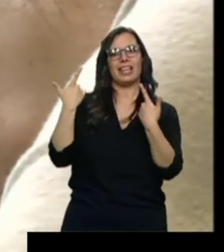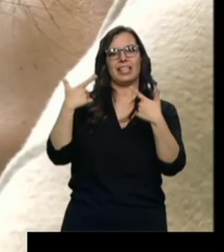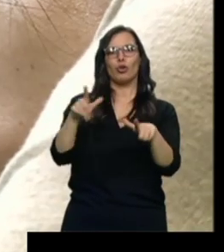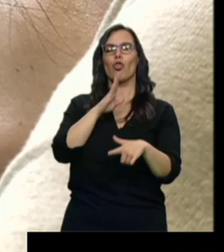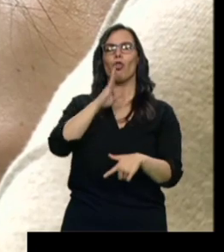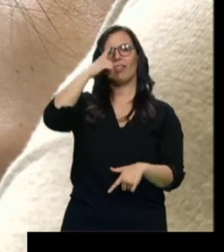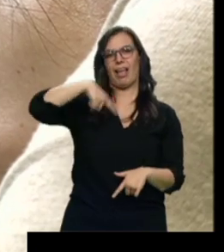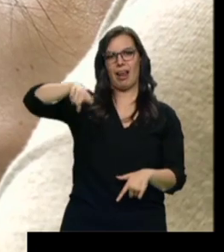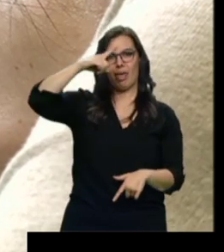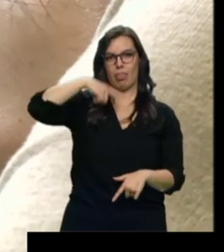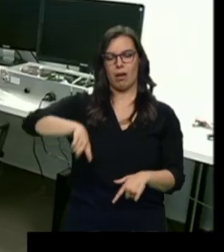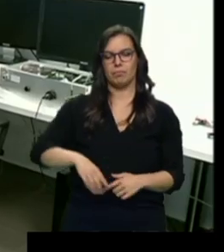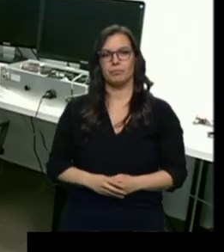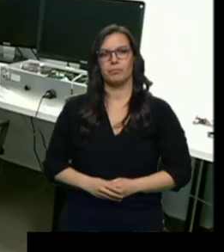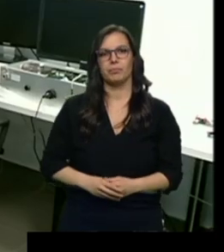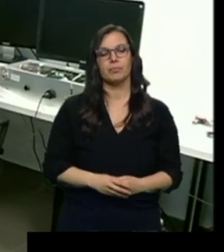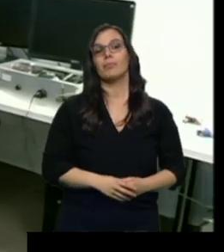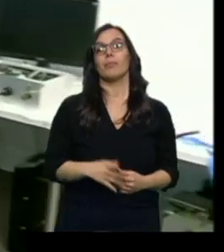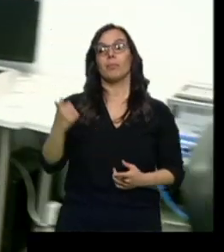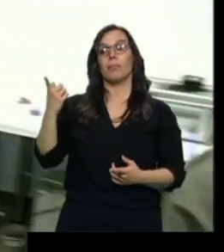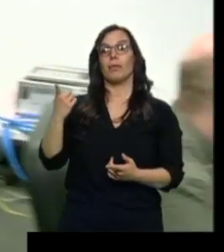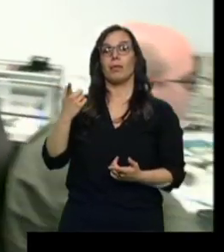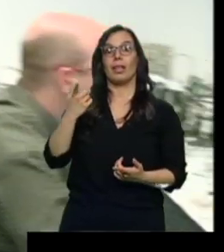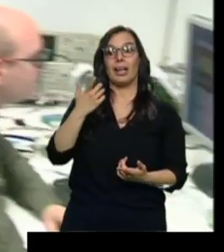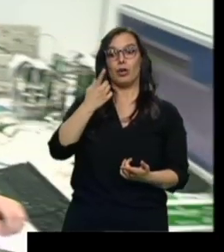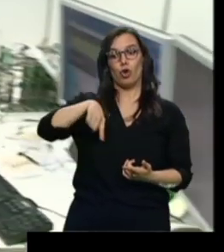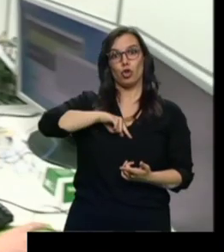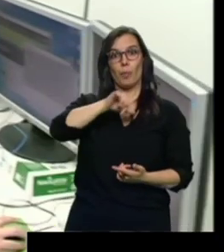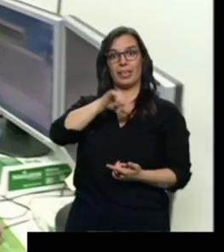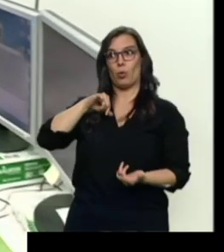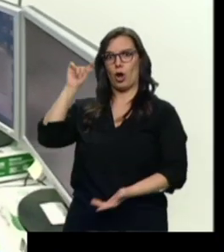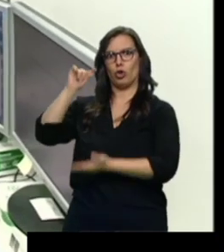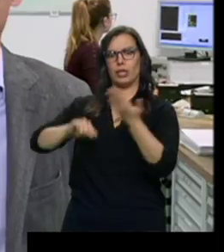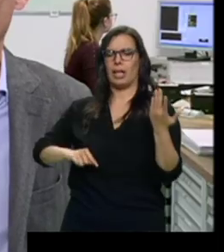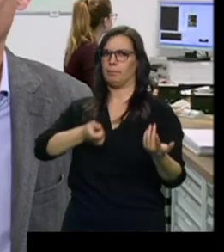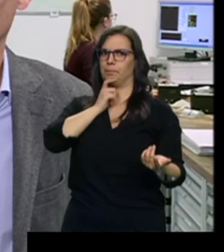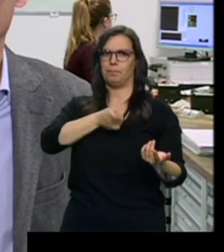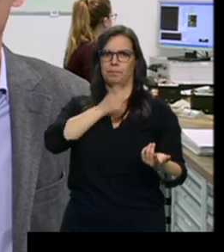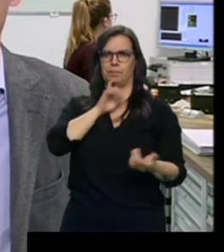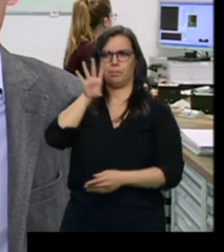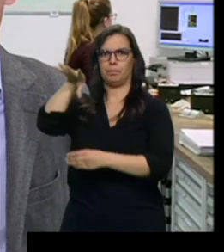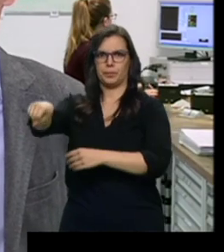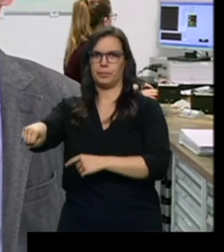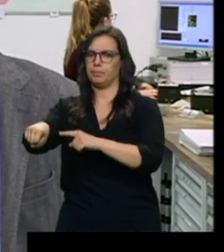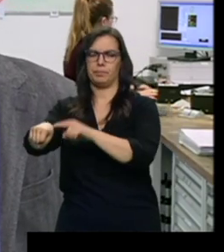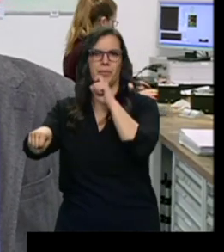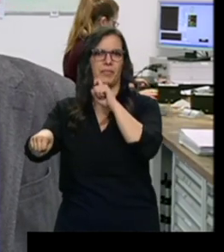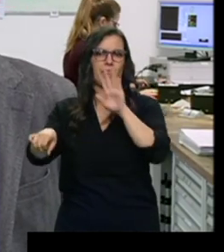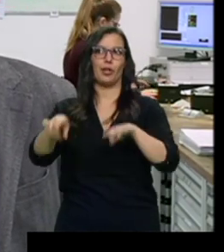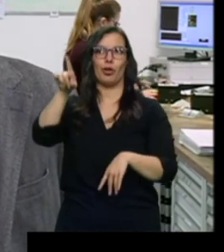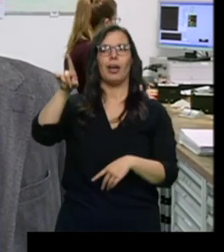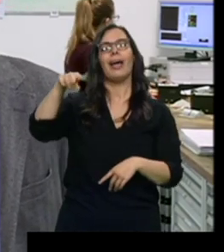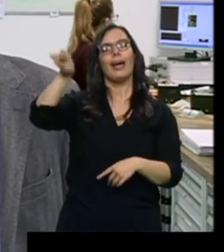Tailandia. Una ayuda que encontrarla o contratarla sería muy complicado de tener y encima auspiciado bajo la Unión Europea que ellos